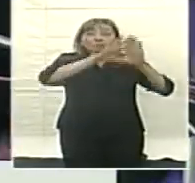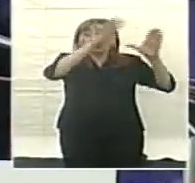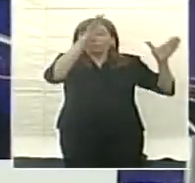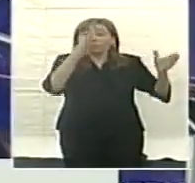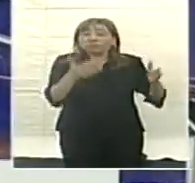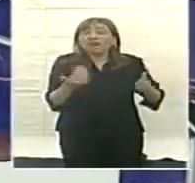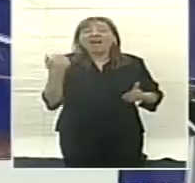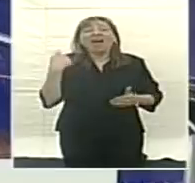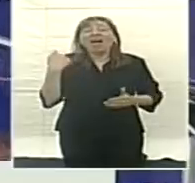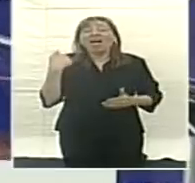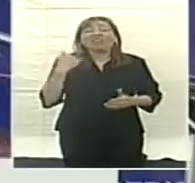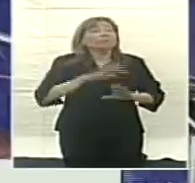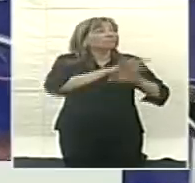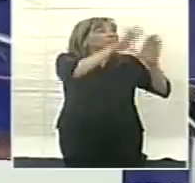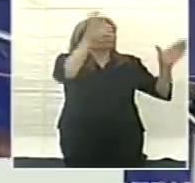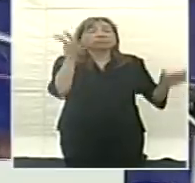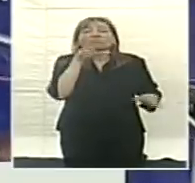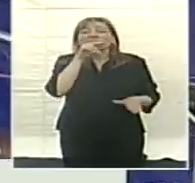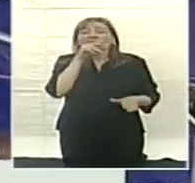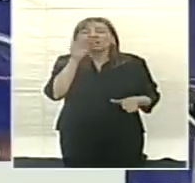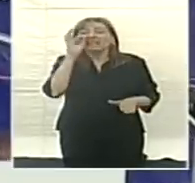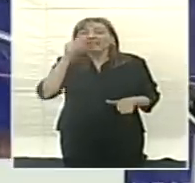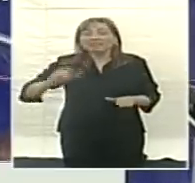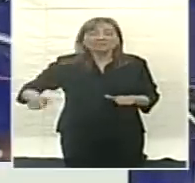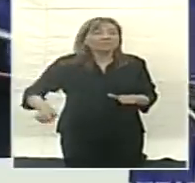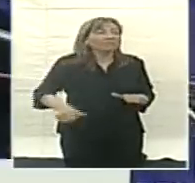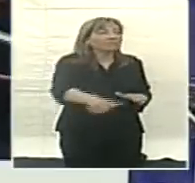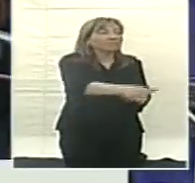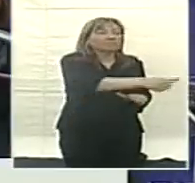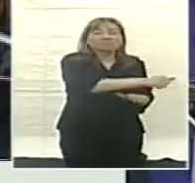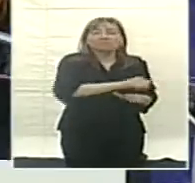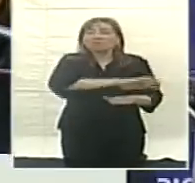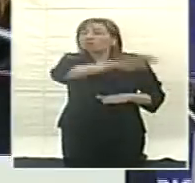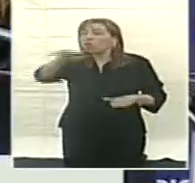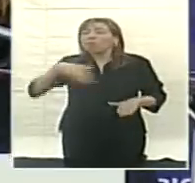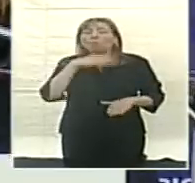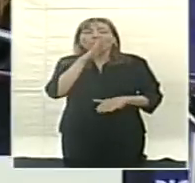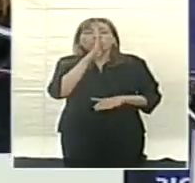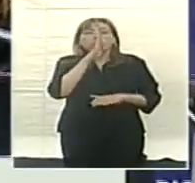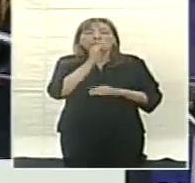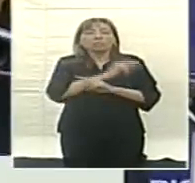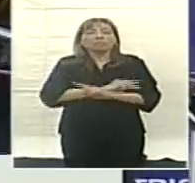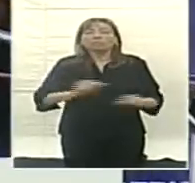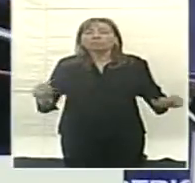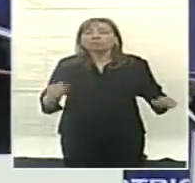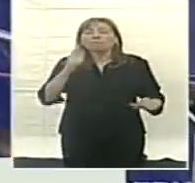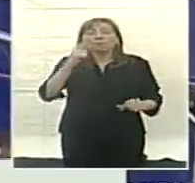inmenso galpón lleno de búhos y ratas, porque esto fue paralizado en 1994,